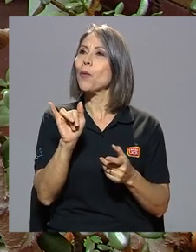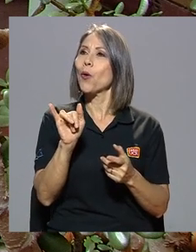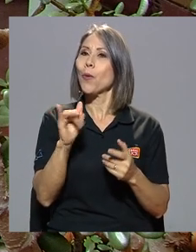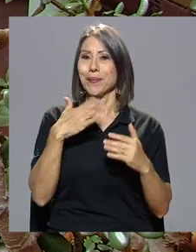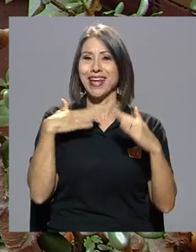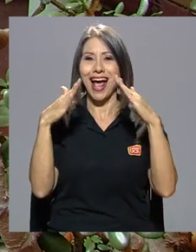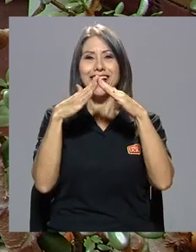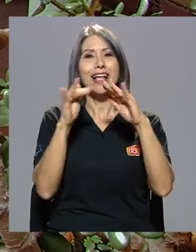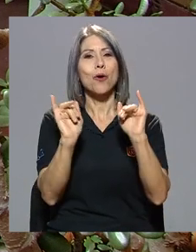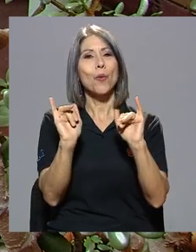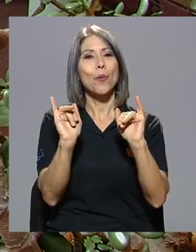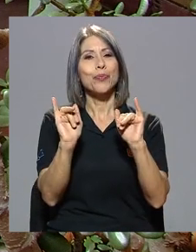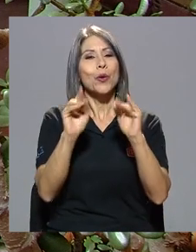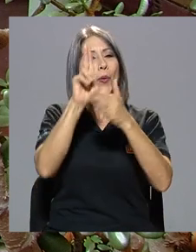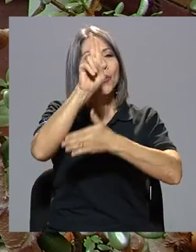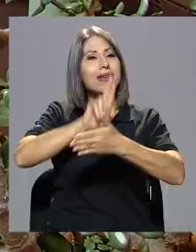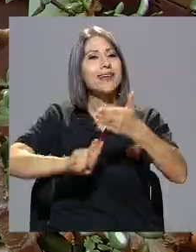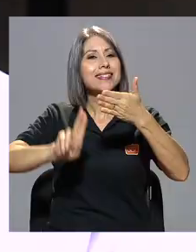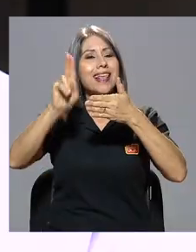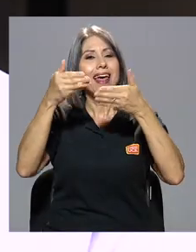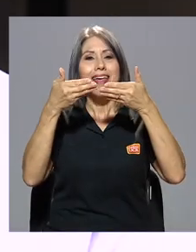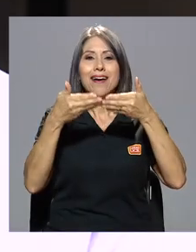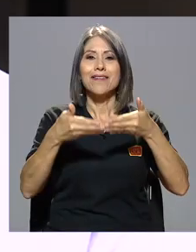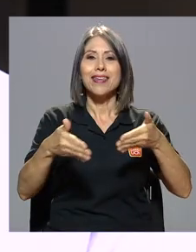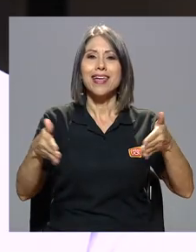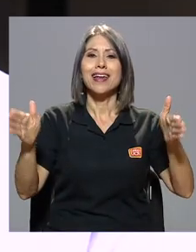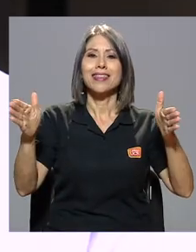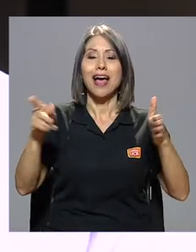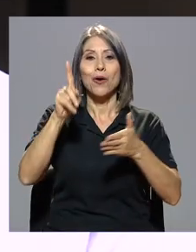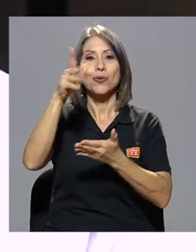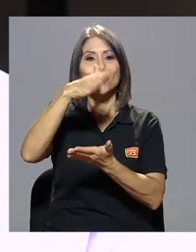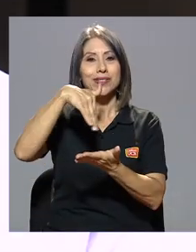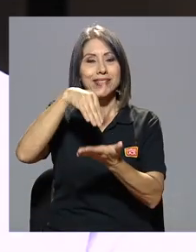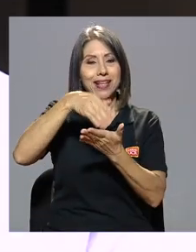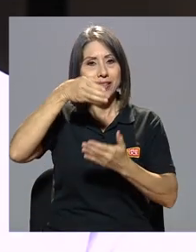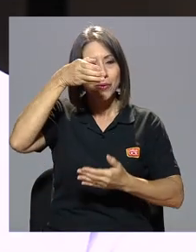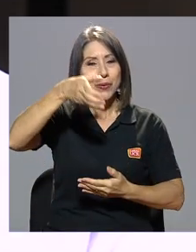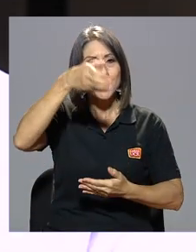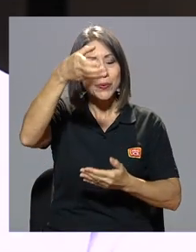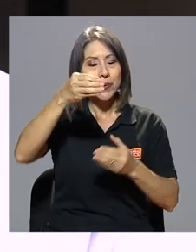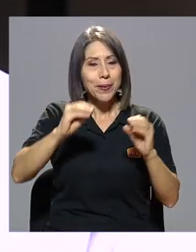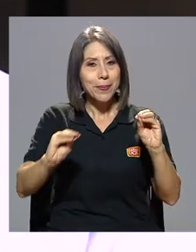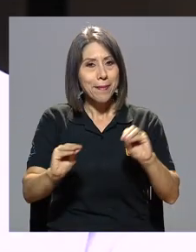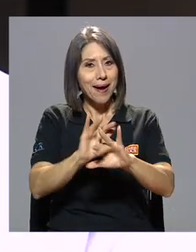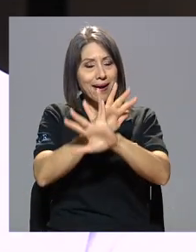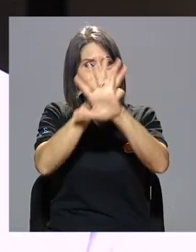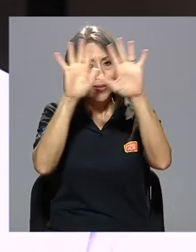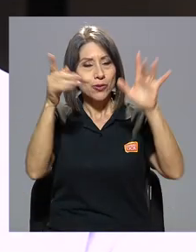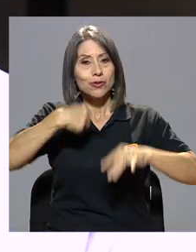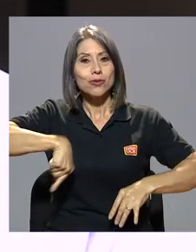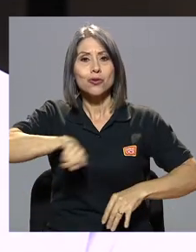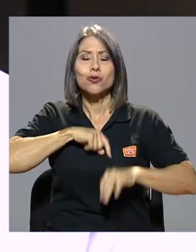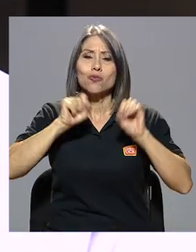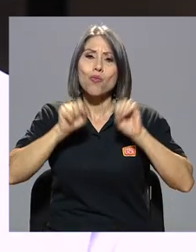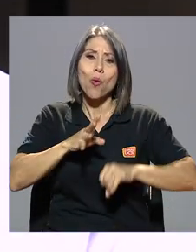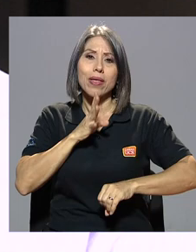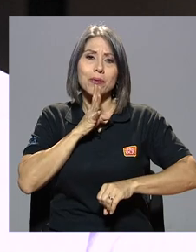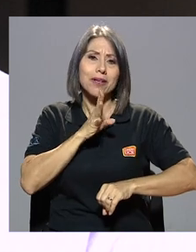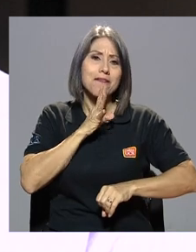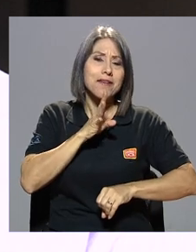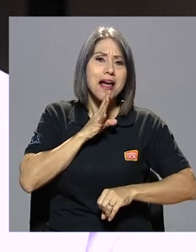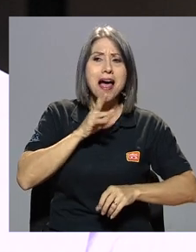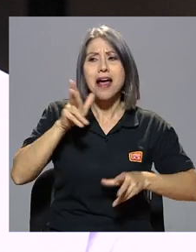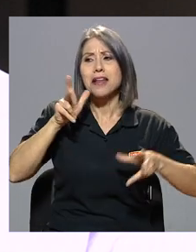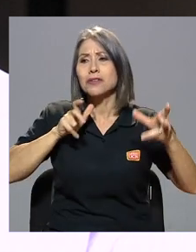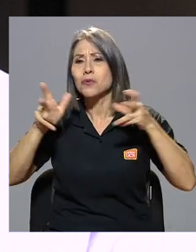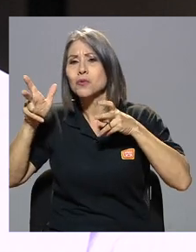universidad abierta mi casa, de verdad, y un centro de cultura maravilloso, donde podíamos hablar,